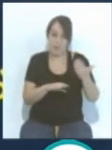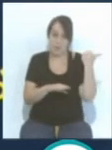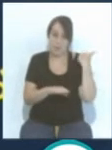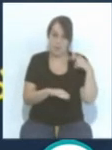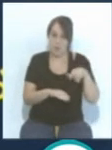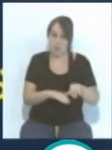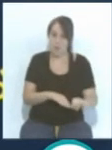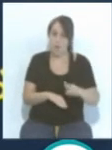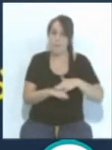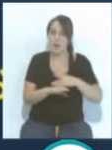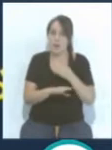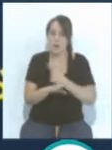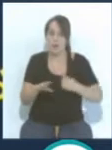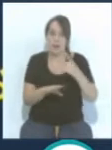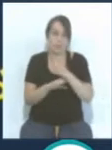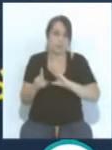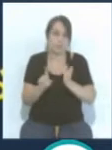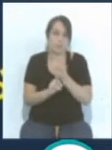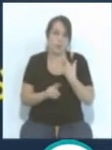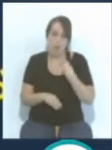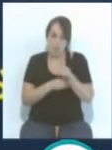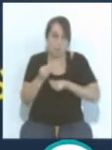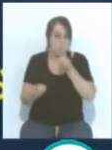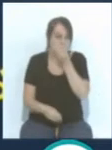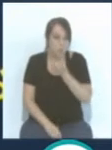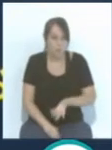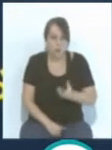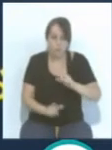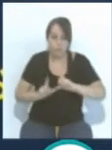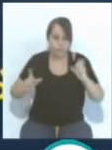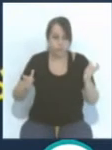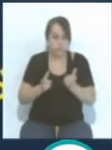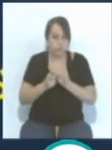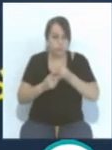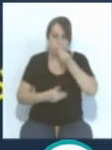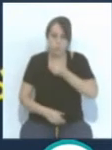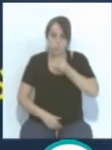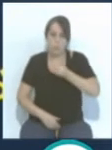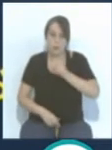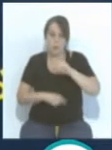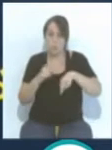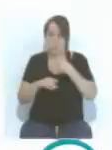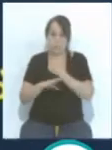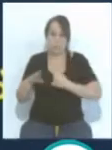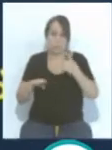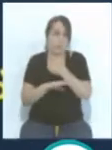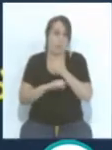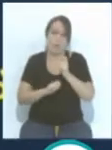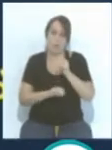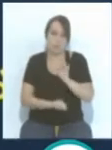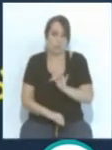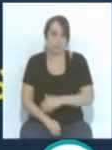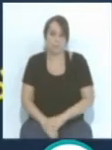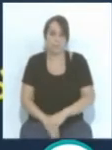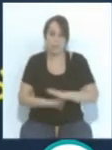ascender a primera división lo hicieron muy bien, formaron un gran grupo y eso les dio para ascender a primera división. Sí, al final